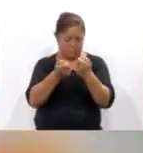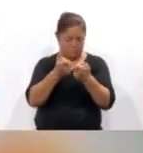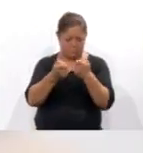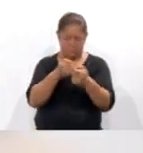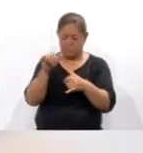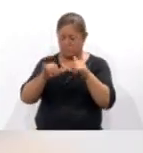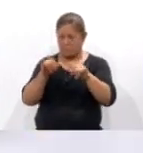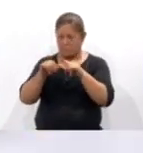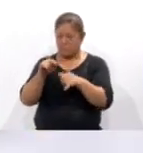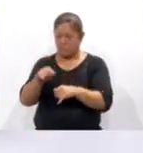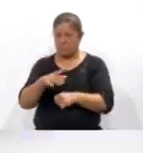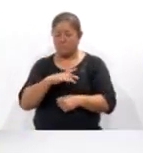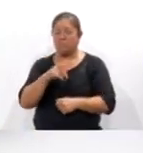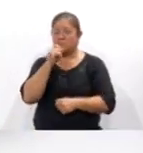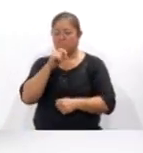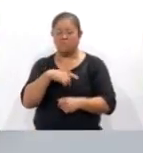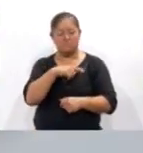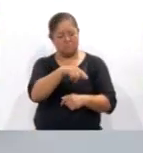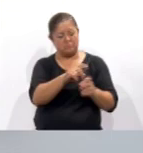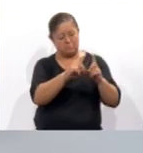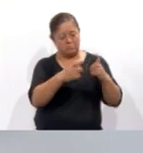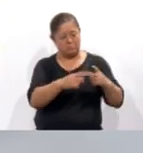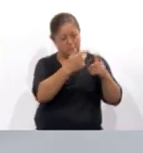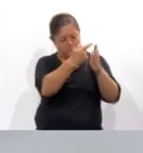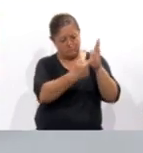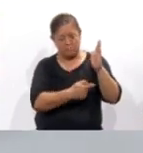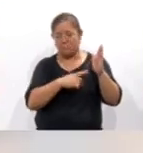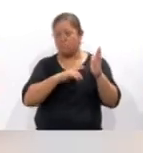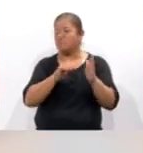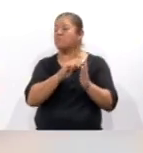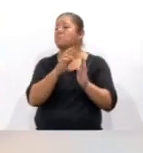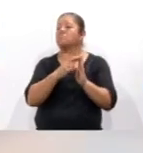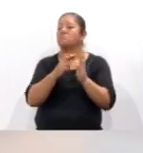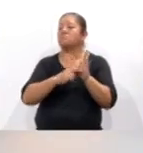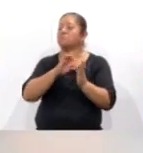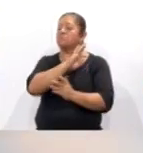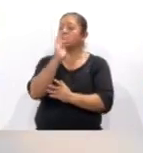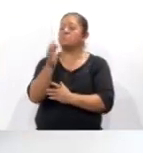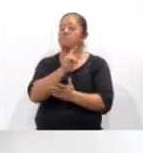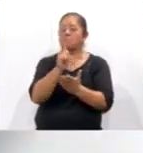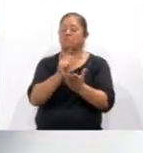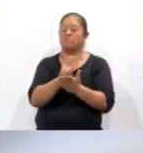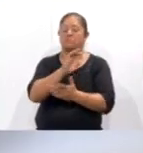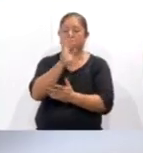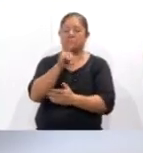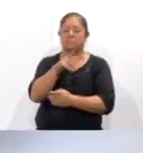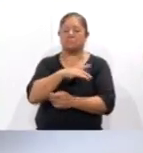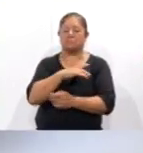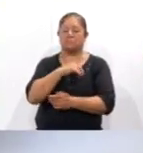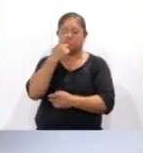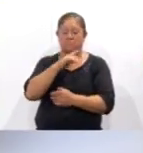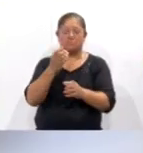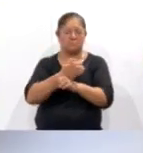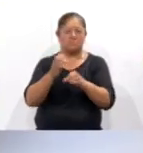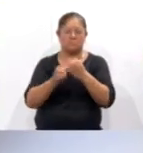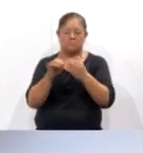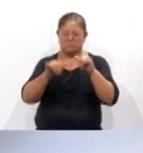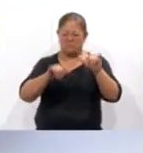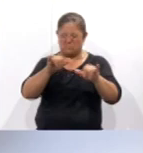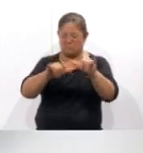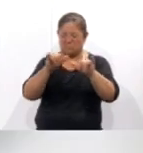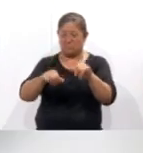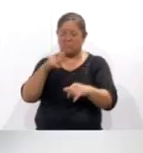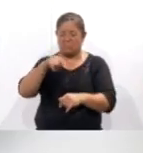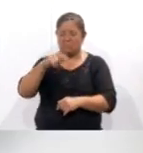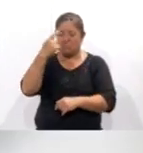señaló que su desarrollo forma parte de las reformas a la Ley Federal para el control de precursores químicos, productos químicos esenciales y máquinas para